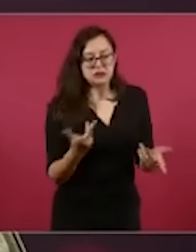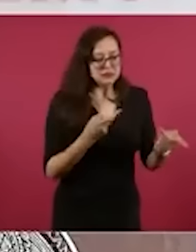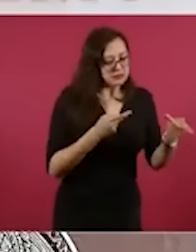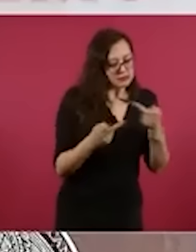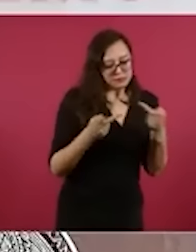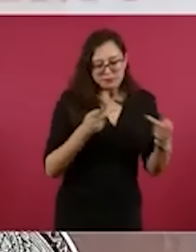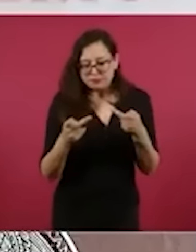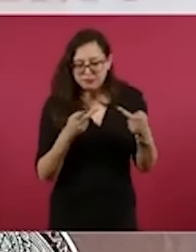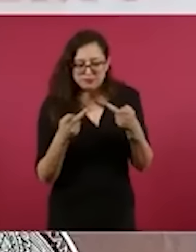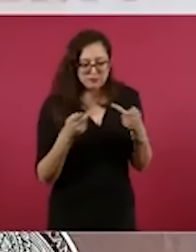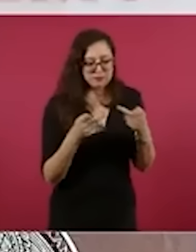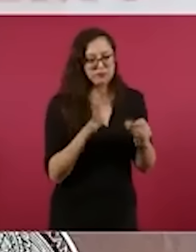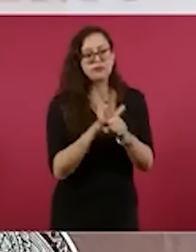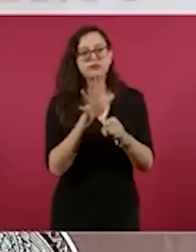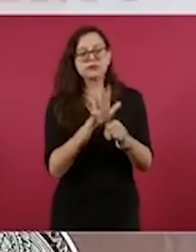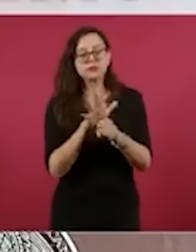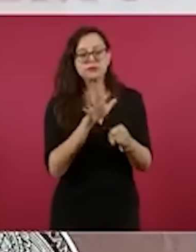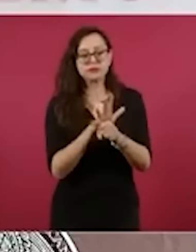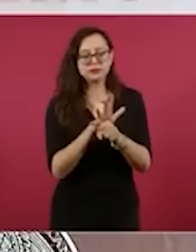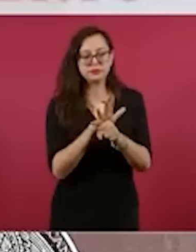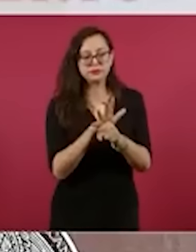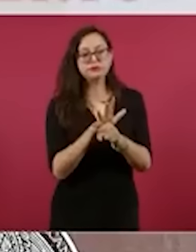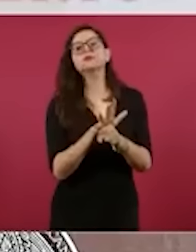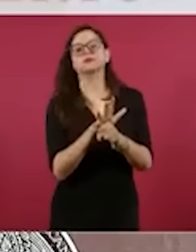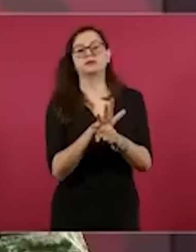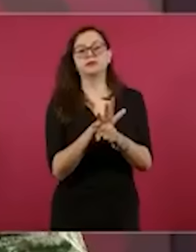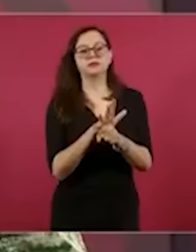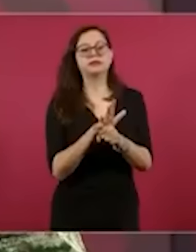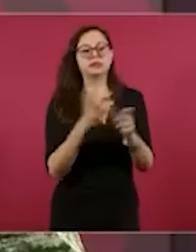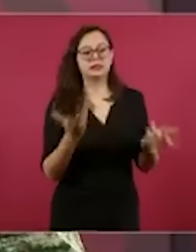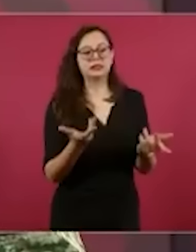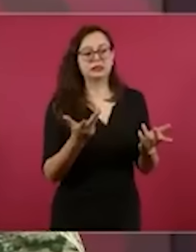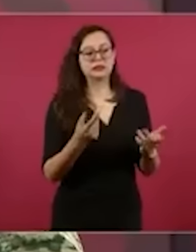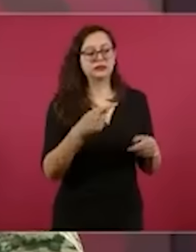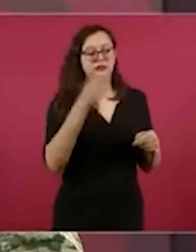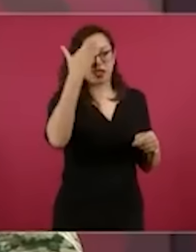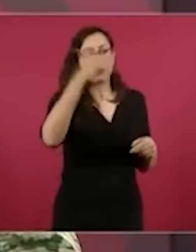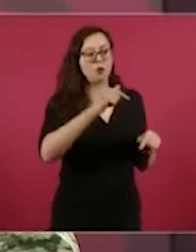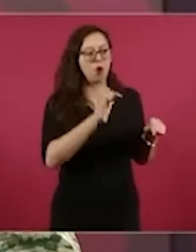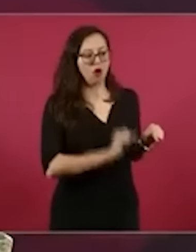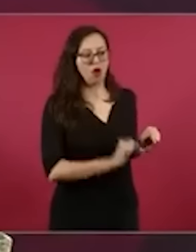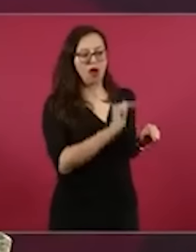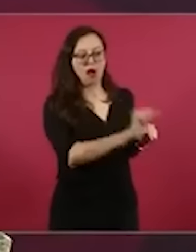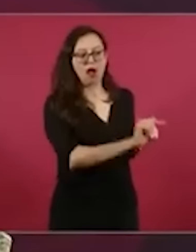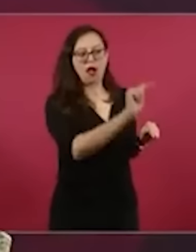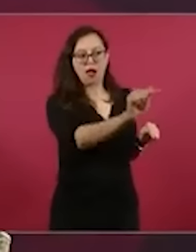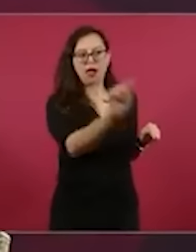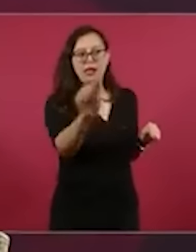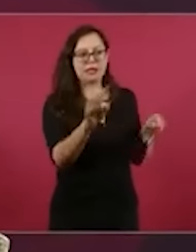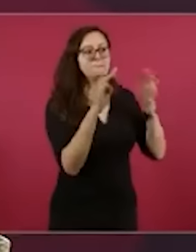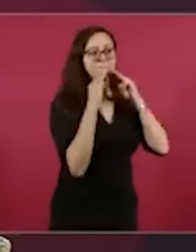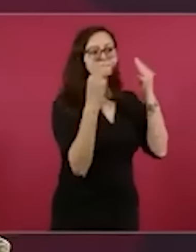ocupar las áreas que sabíamos que tenían presencia los grupos